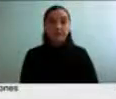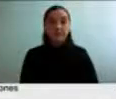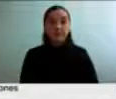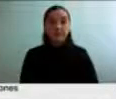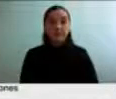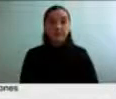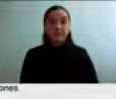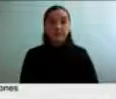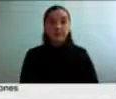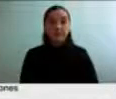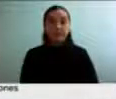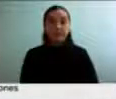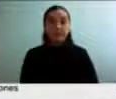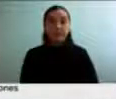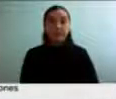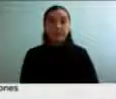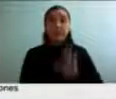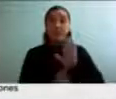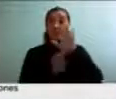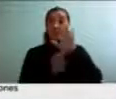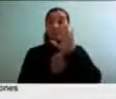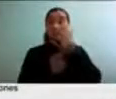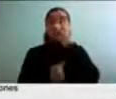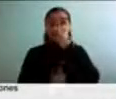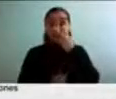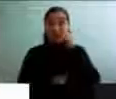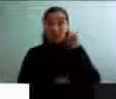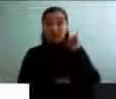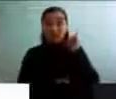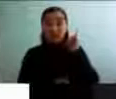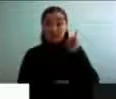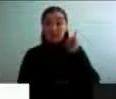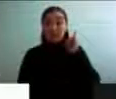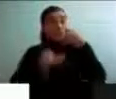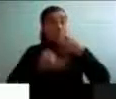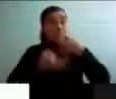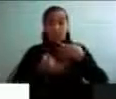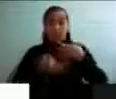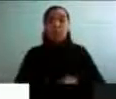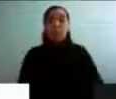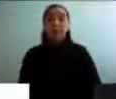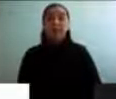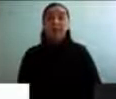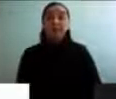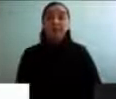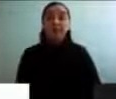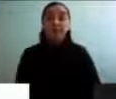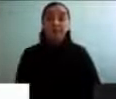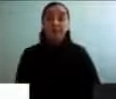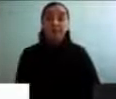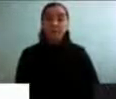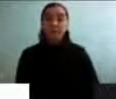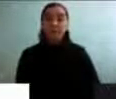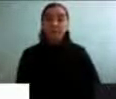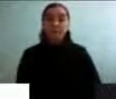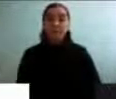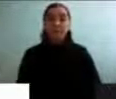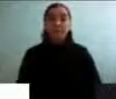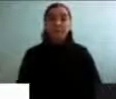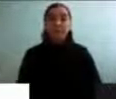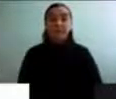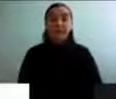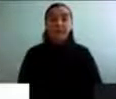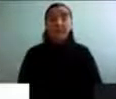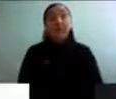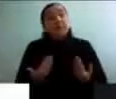Ahí se ve la presentación. Ahí sí. Perfecto. Súper. Entonces, bueno,